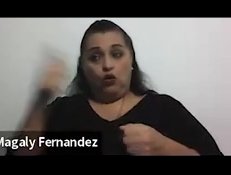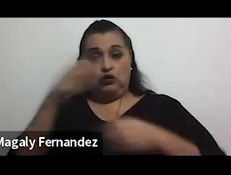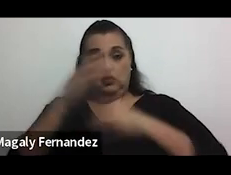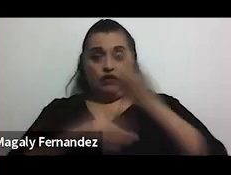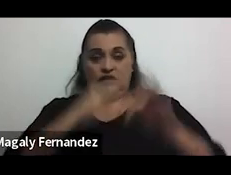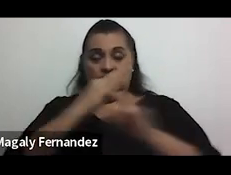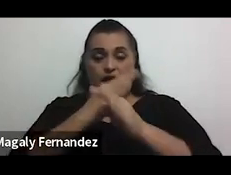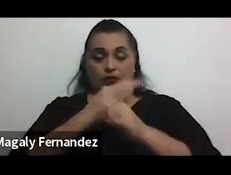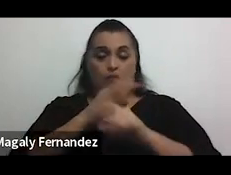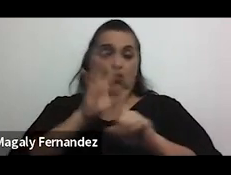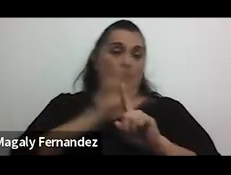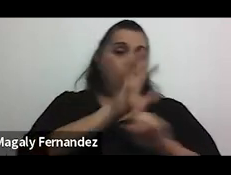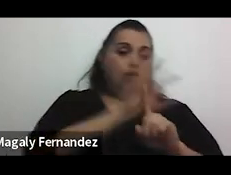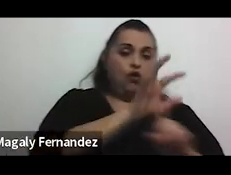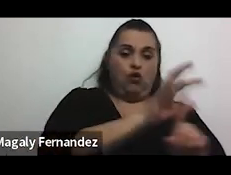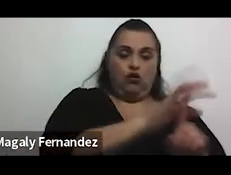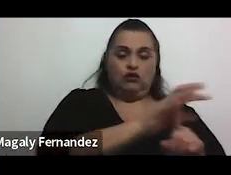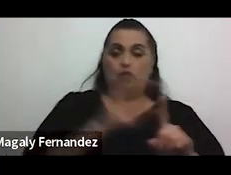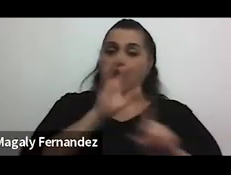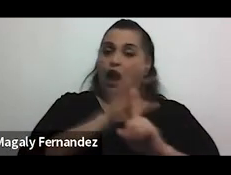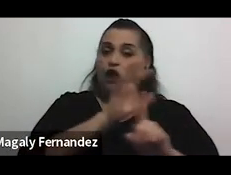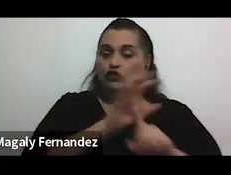que es el acoso cibernético